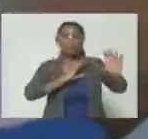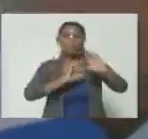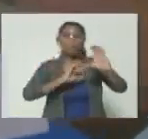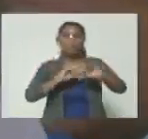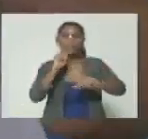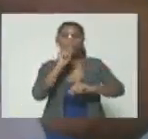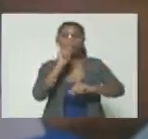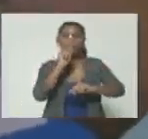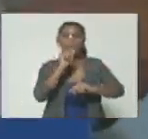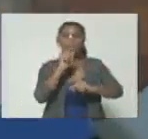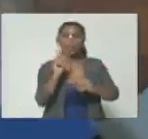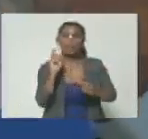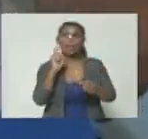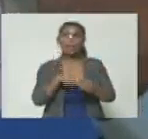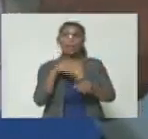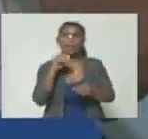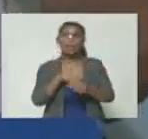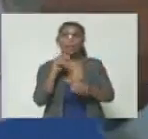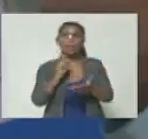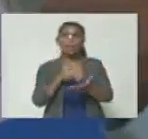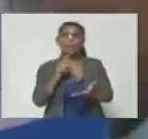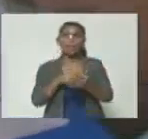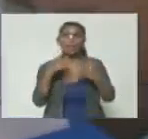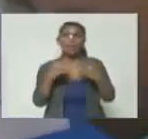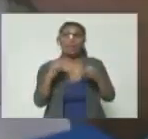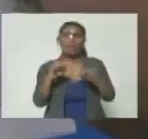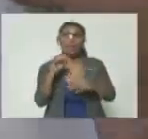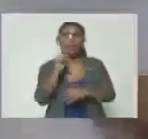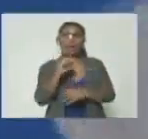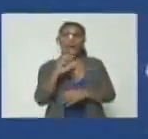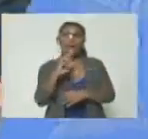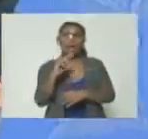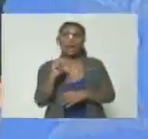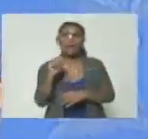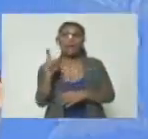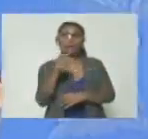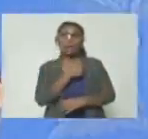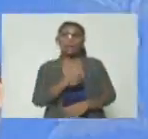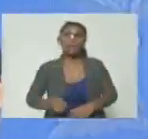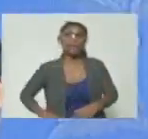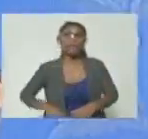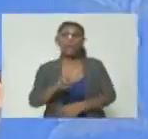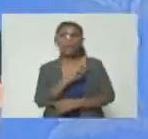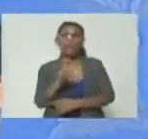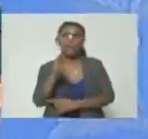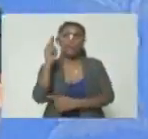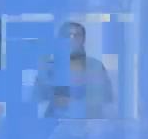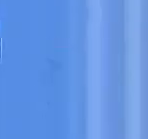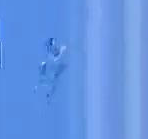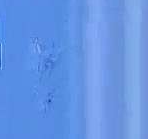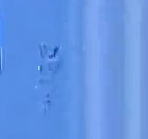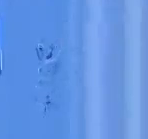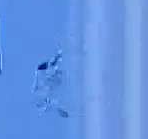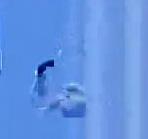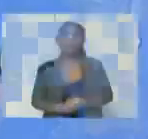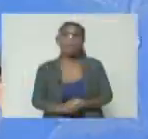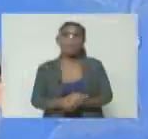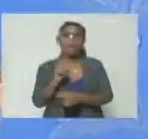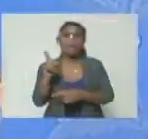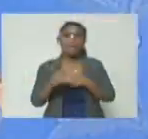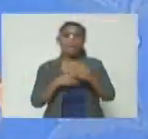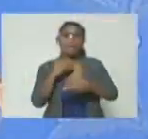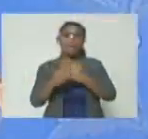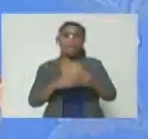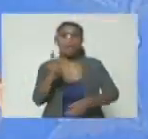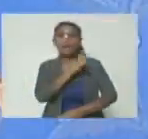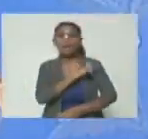agencia para la reincorporación y la normalización ARN de la presidencia de la república de Colombia que era el jefe era el